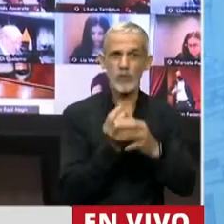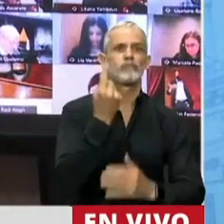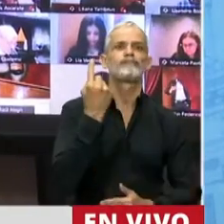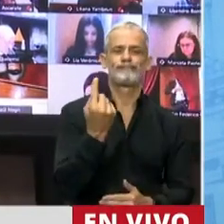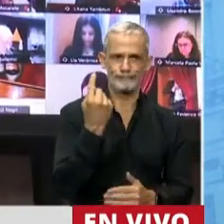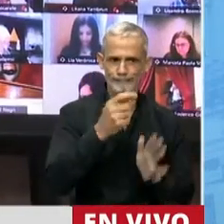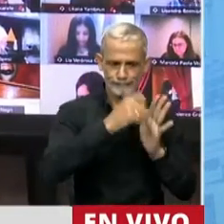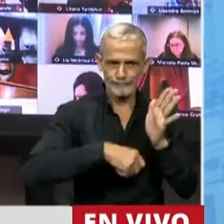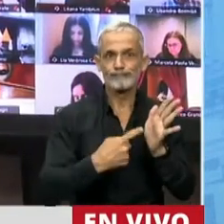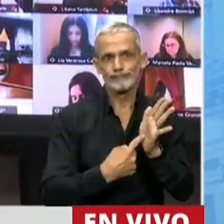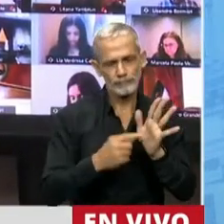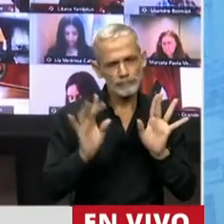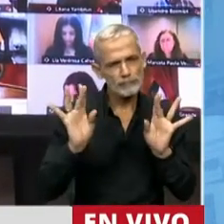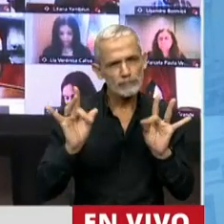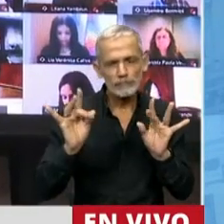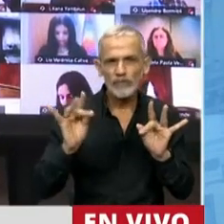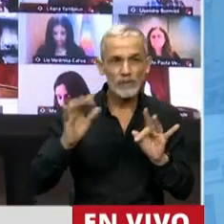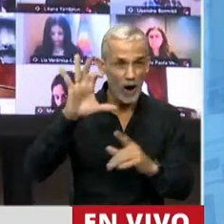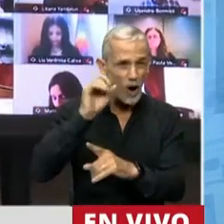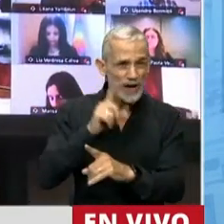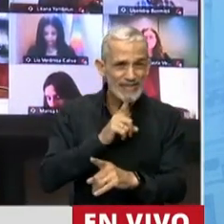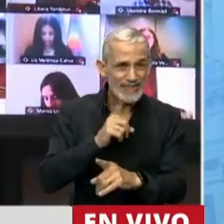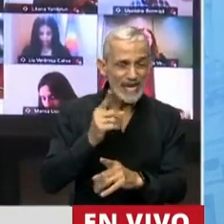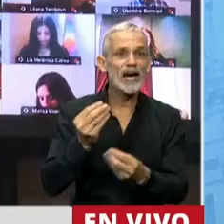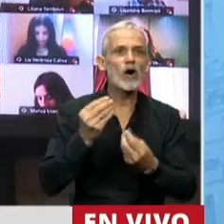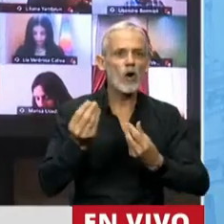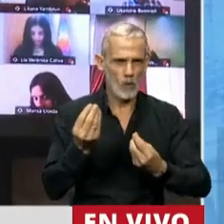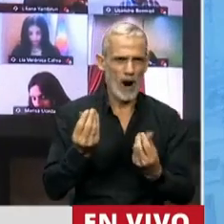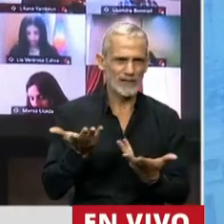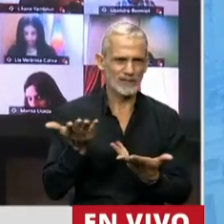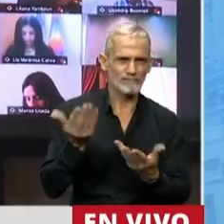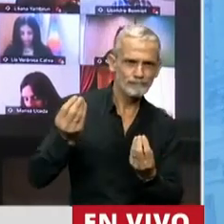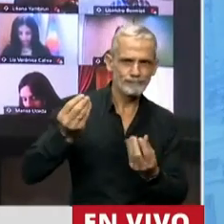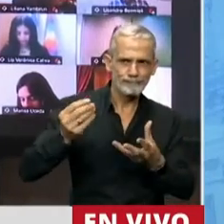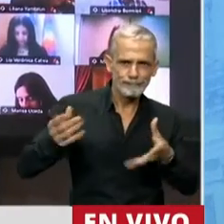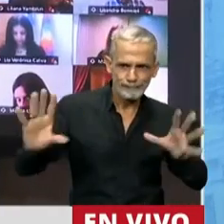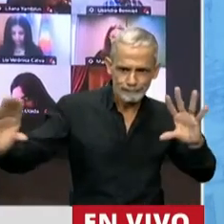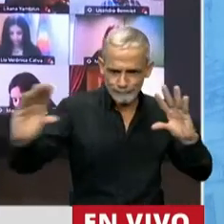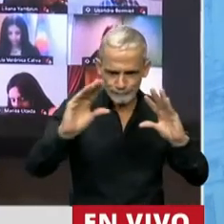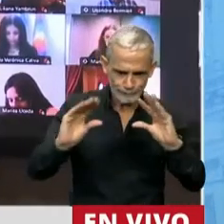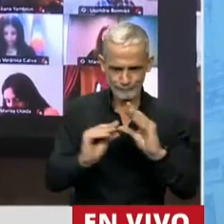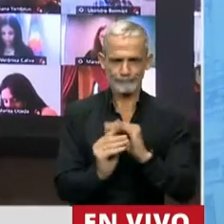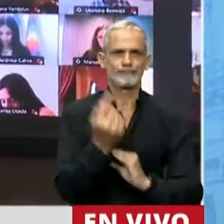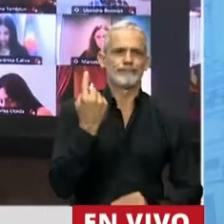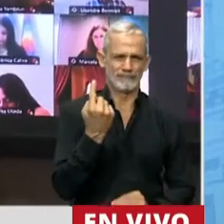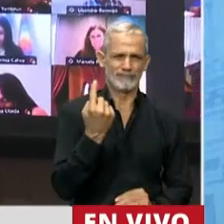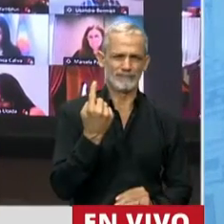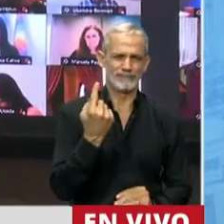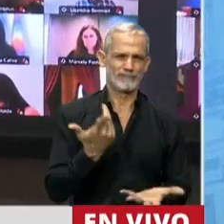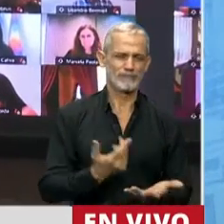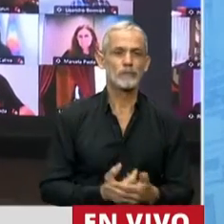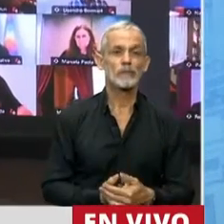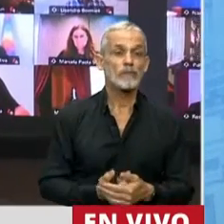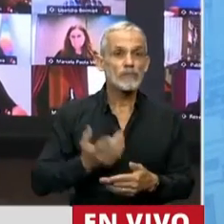tema sumamente complejo para la Organización Internacional del Trabajo. Todavía, señor presidente, que es